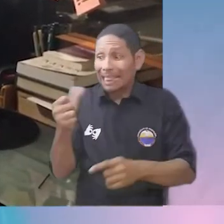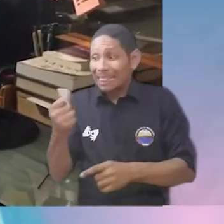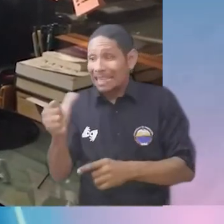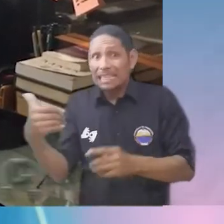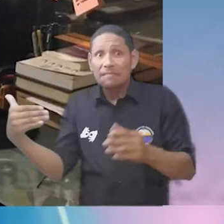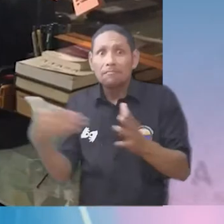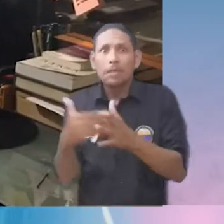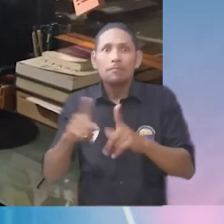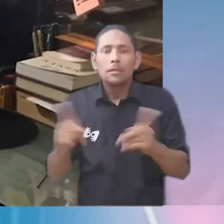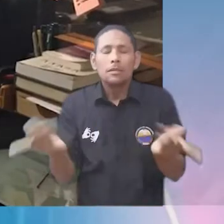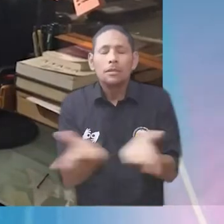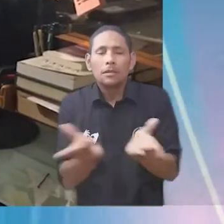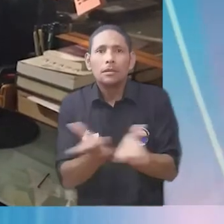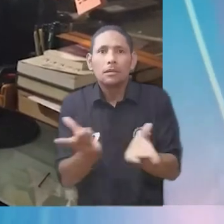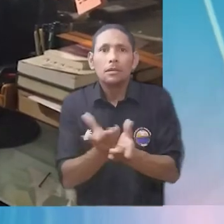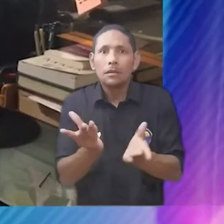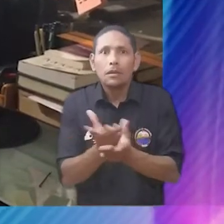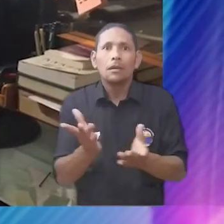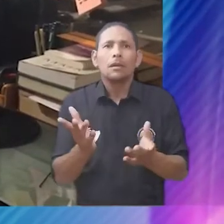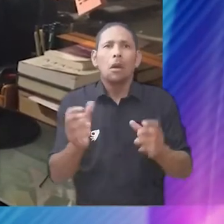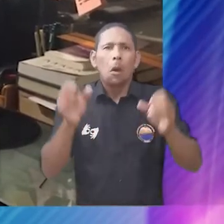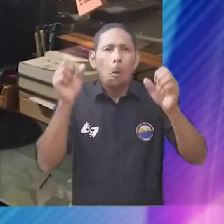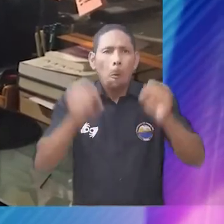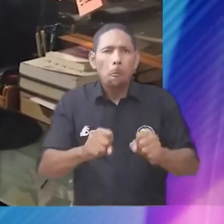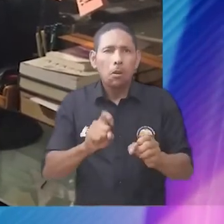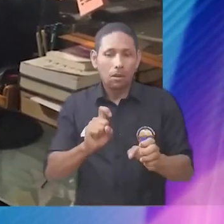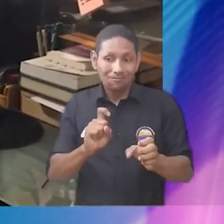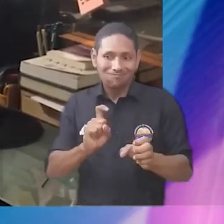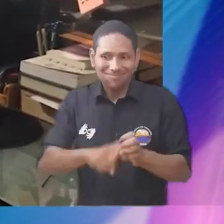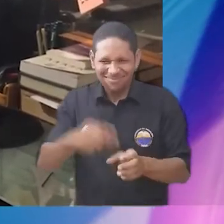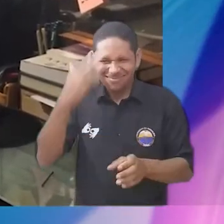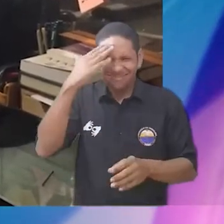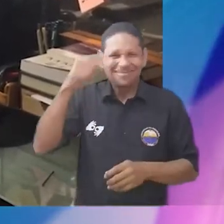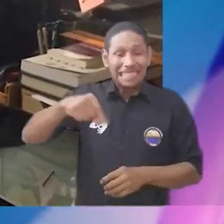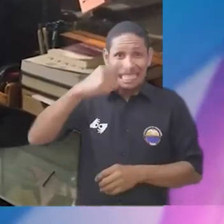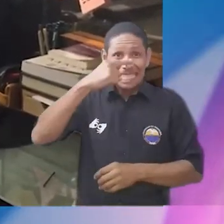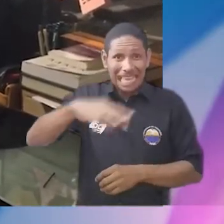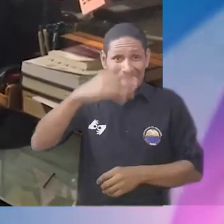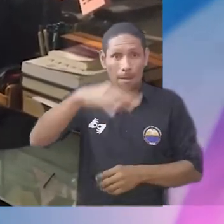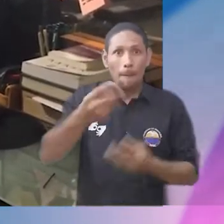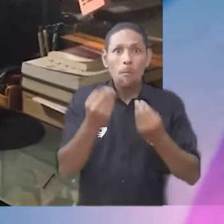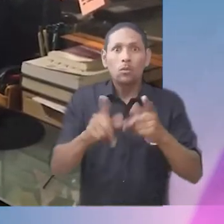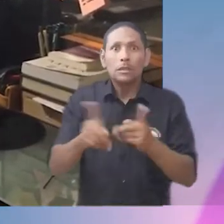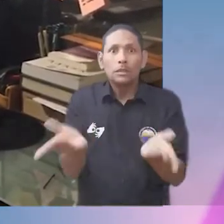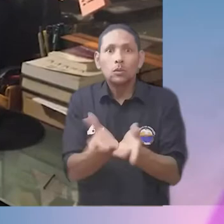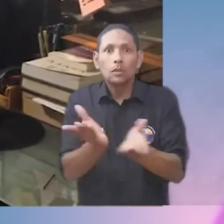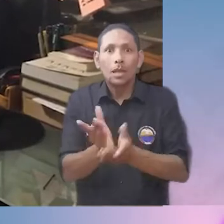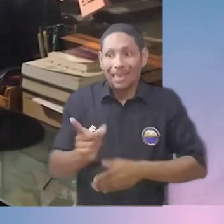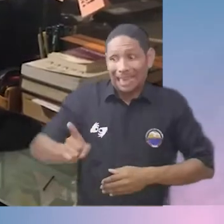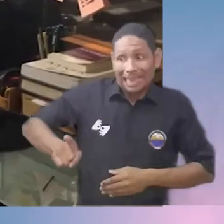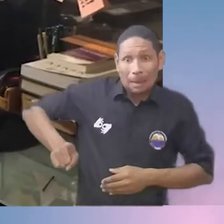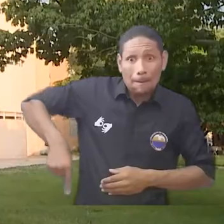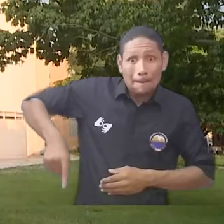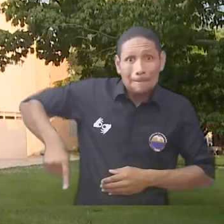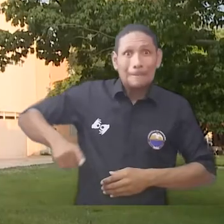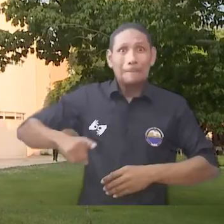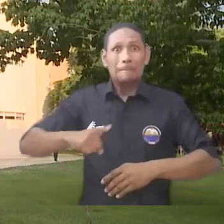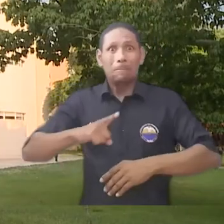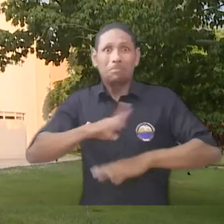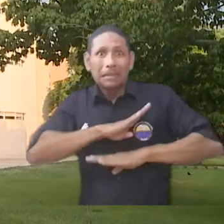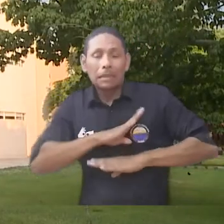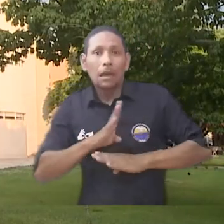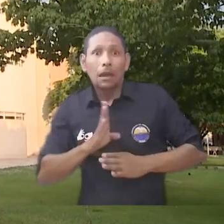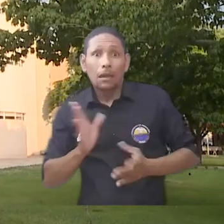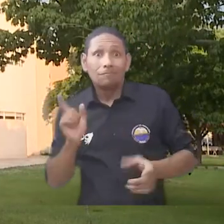sueño a más de 10 mil estudiantes provenientes de las instituciones públicas del Distrito de Santa Marta. Los